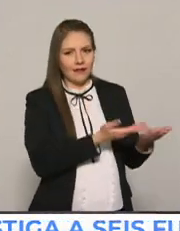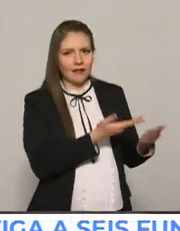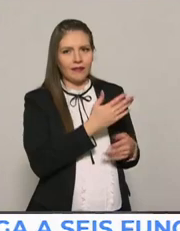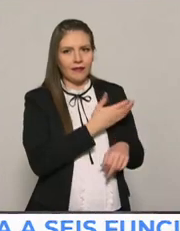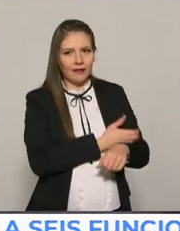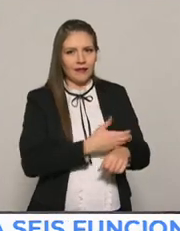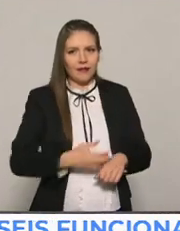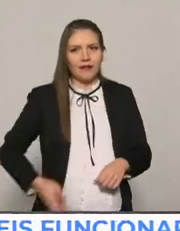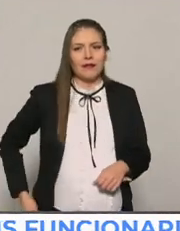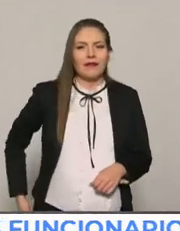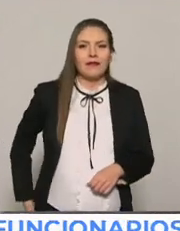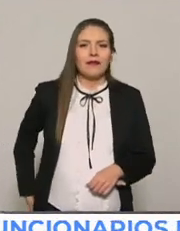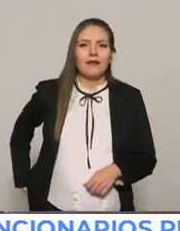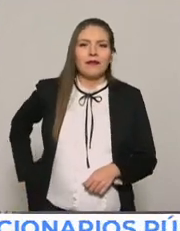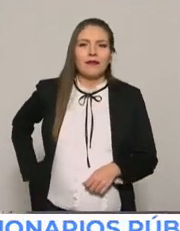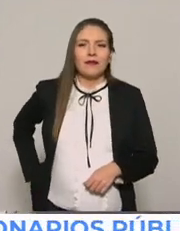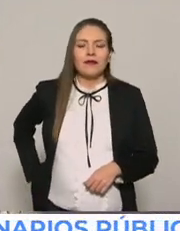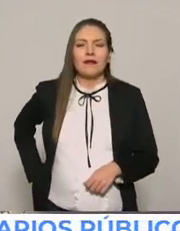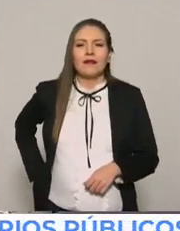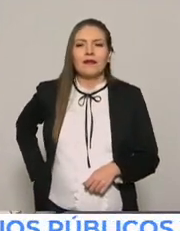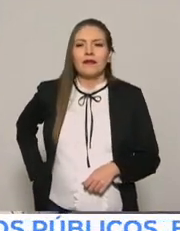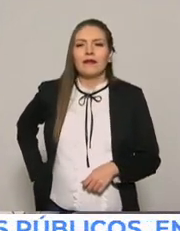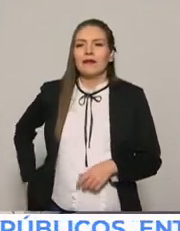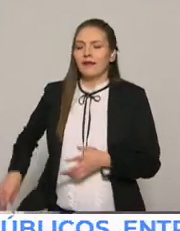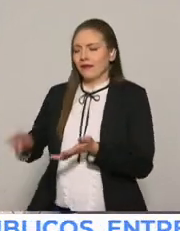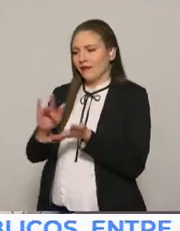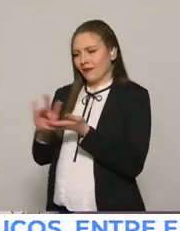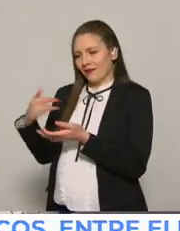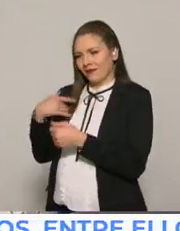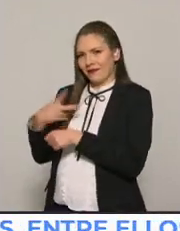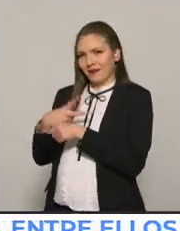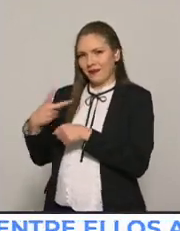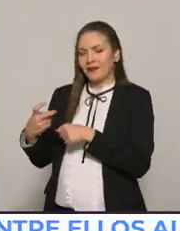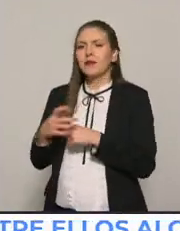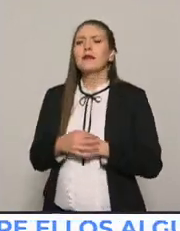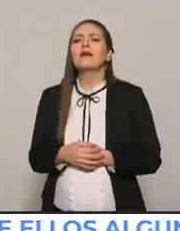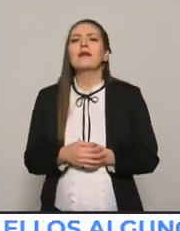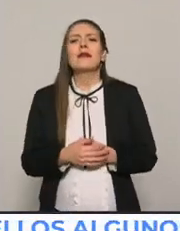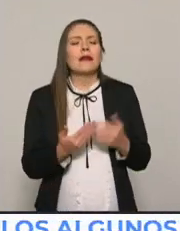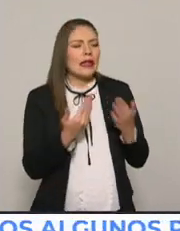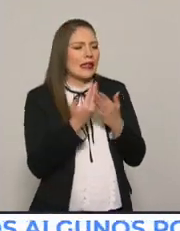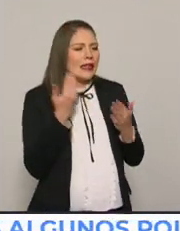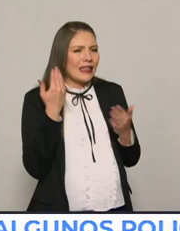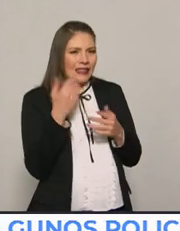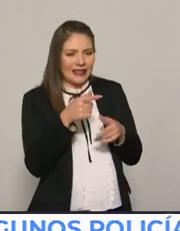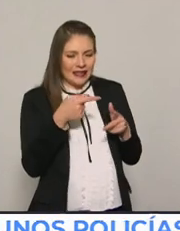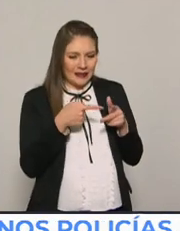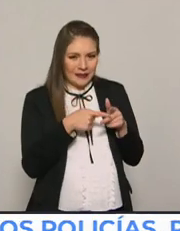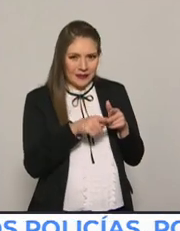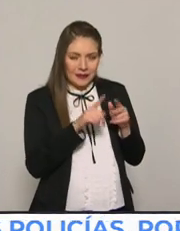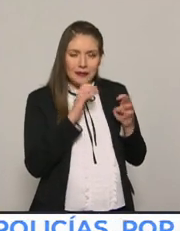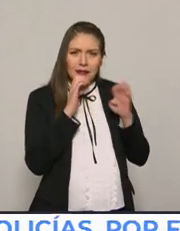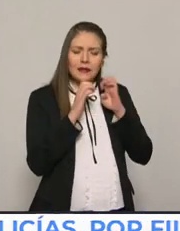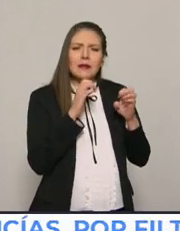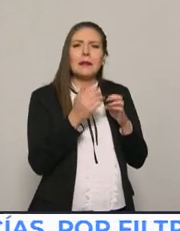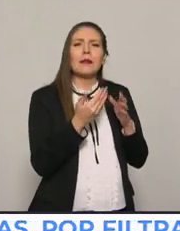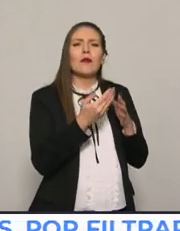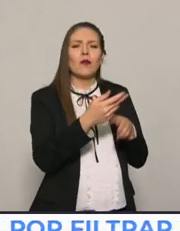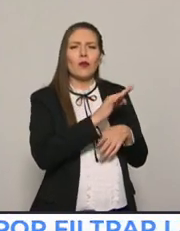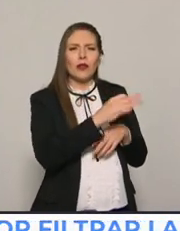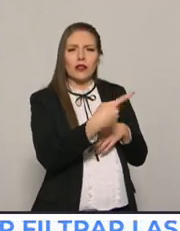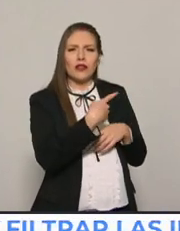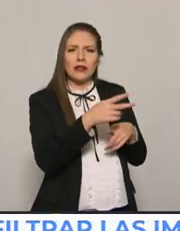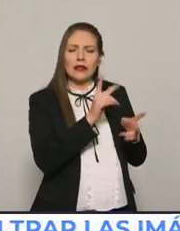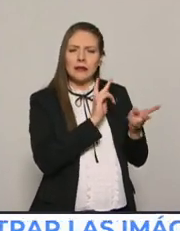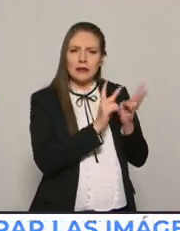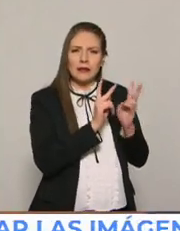invitación para platicar sobre el tema. Pues mira, antes de presentar la entrevista tuvimos oportunidad de platicar unos segundos. La pregunta es, ¿cómo le haces? Porque pues la